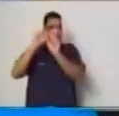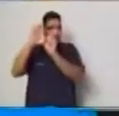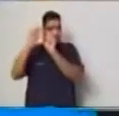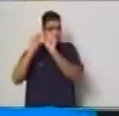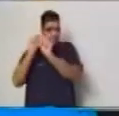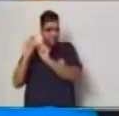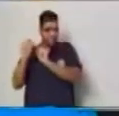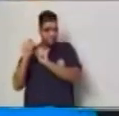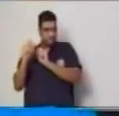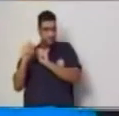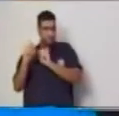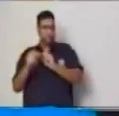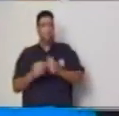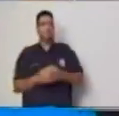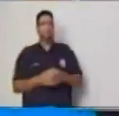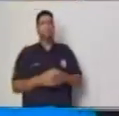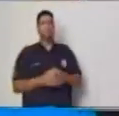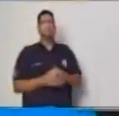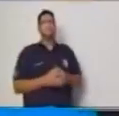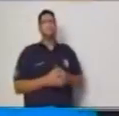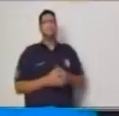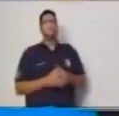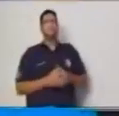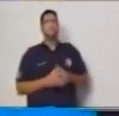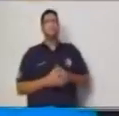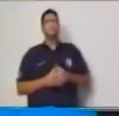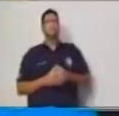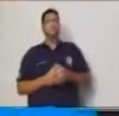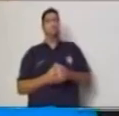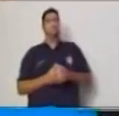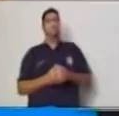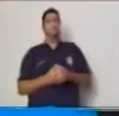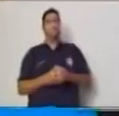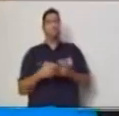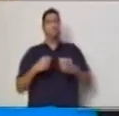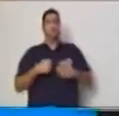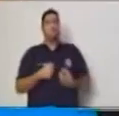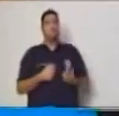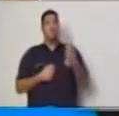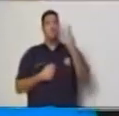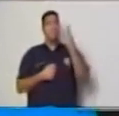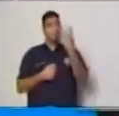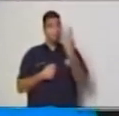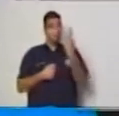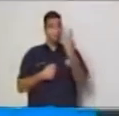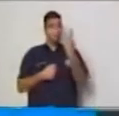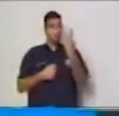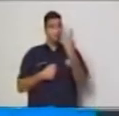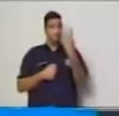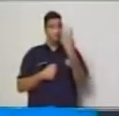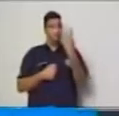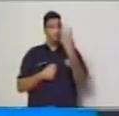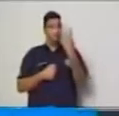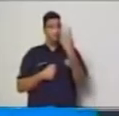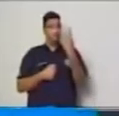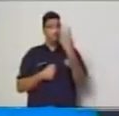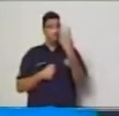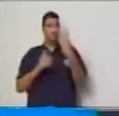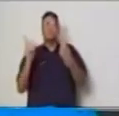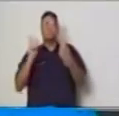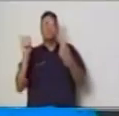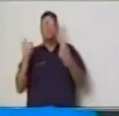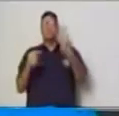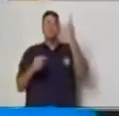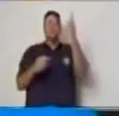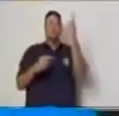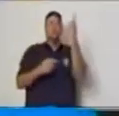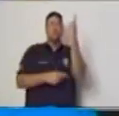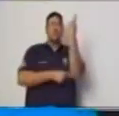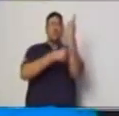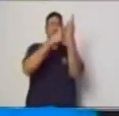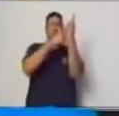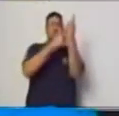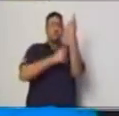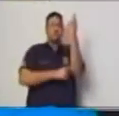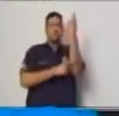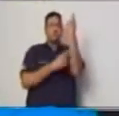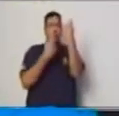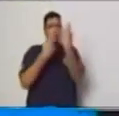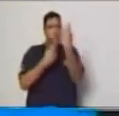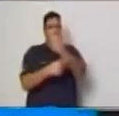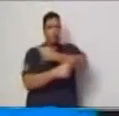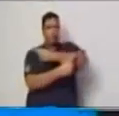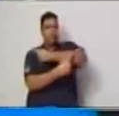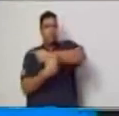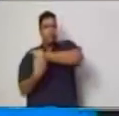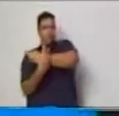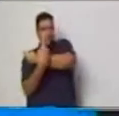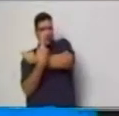esta expresión. Uno que uno vamos a ubicar vamos a ubicar el